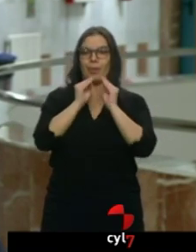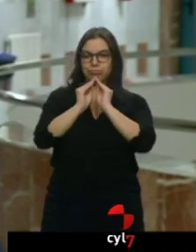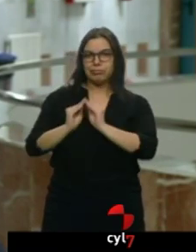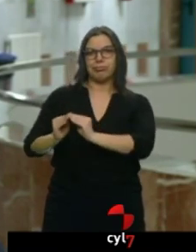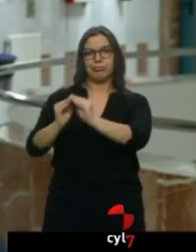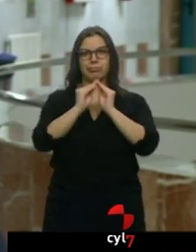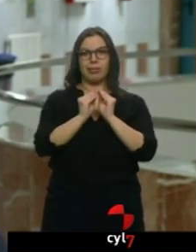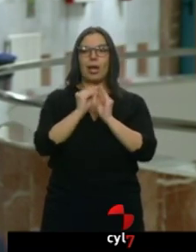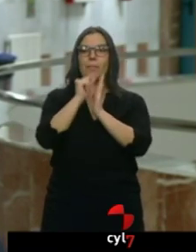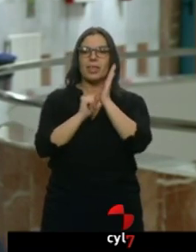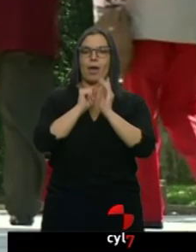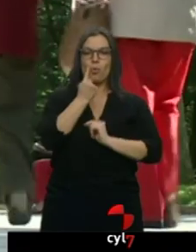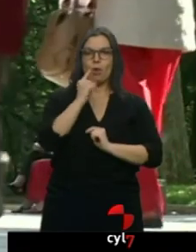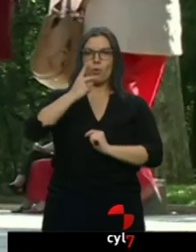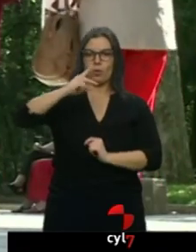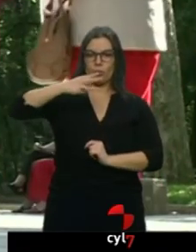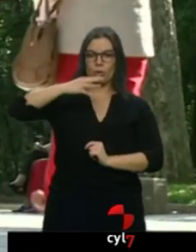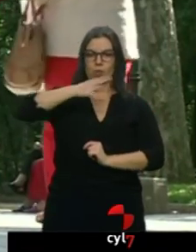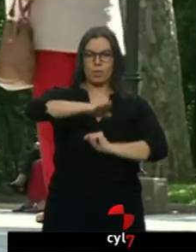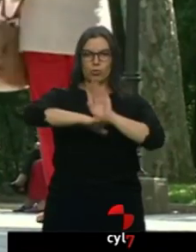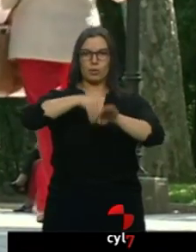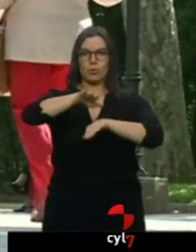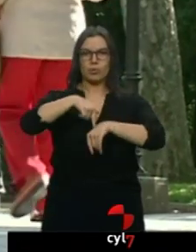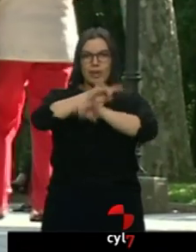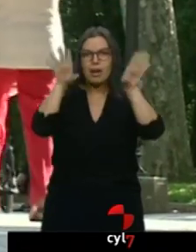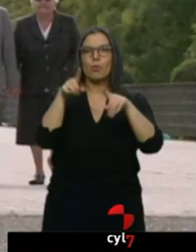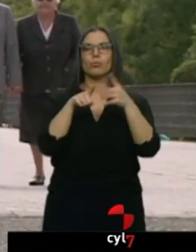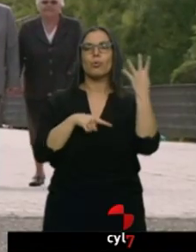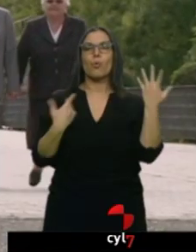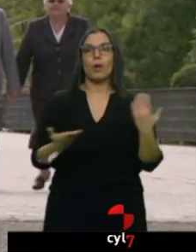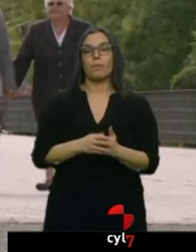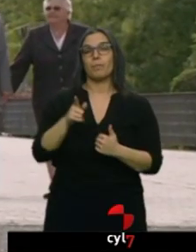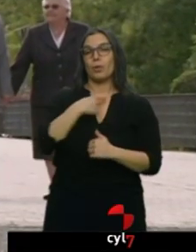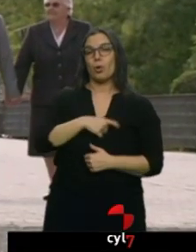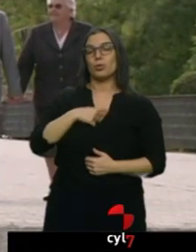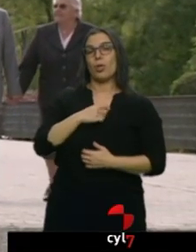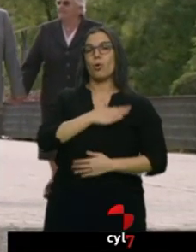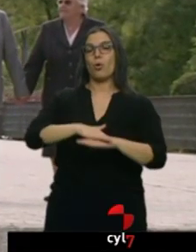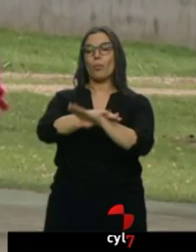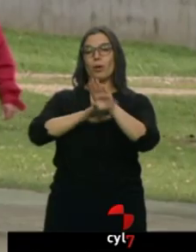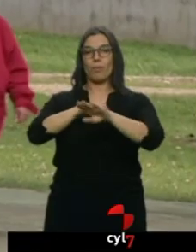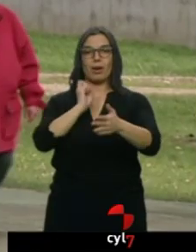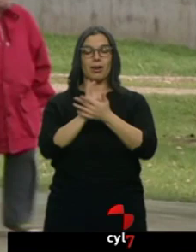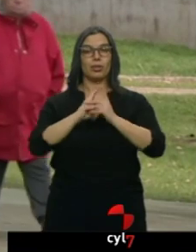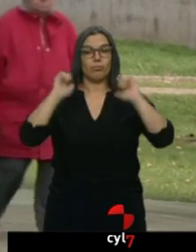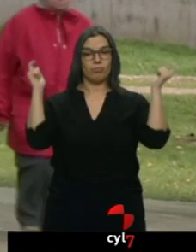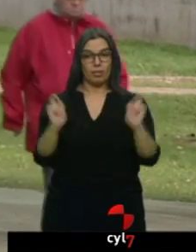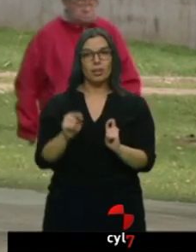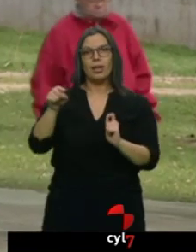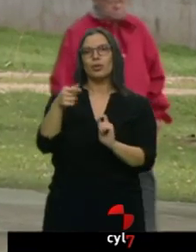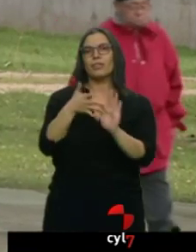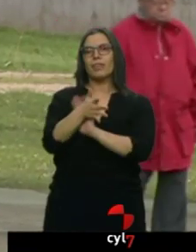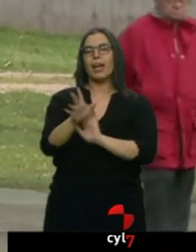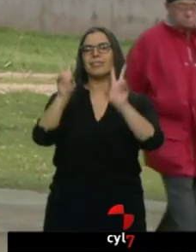y teniendo claro cuáles son esos elementos. Desde el comisionado del Gobierno para el Reto Demográfico aseguran que no es una cuestión sociocultural, sino